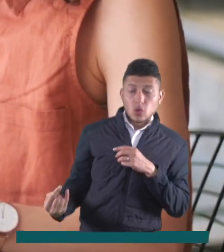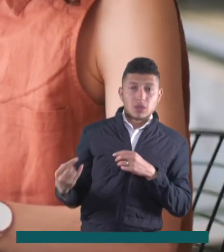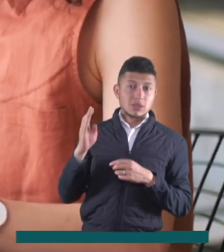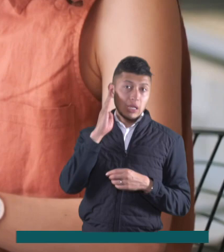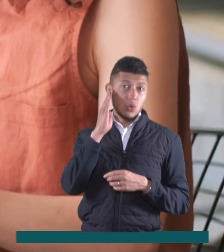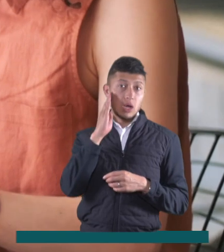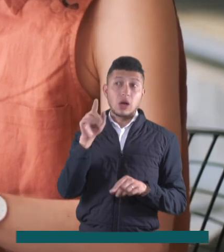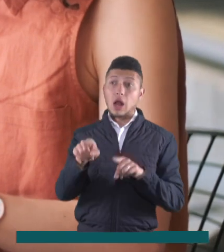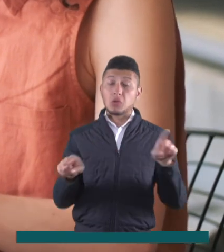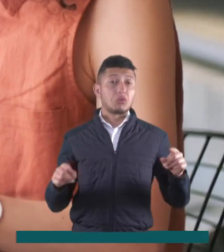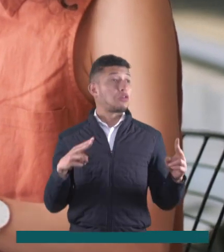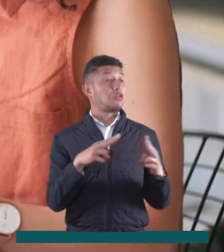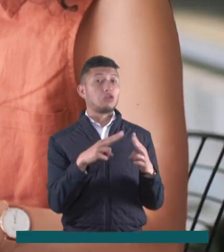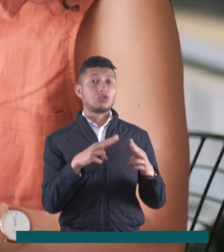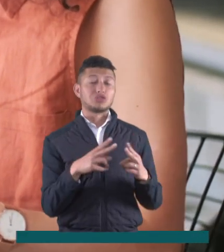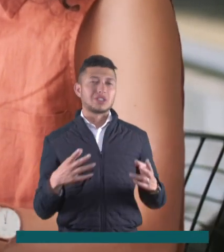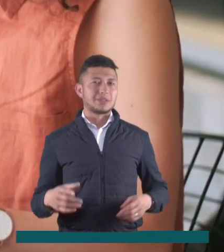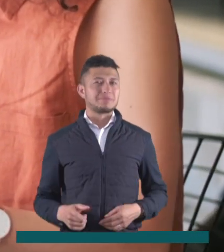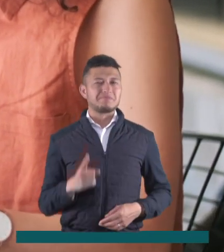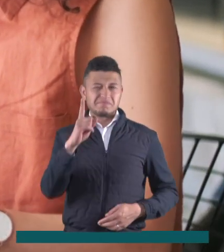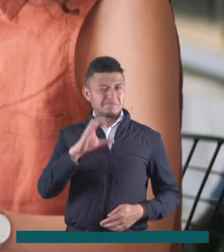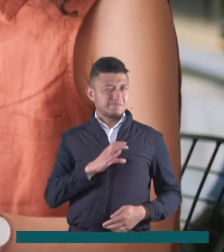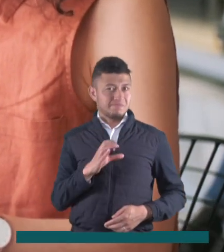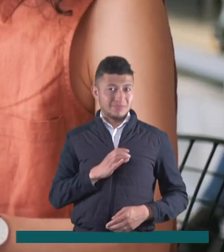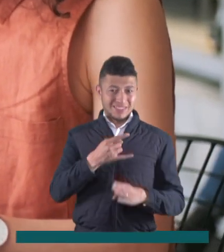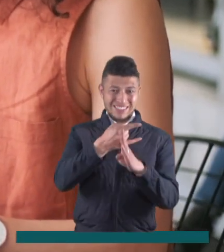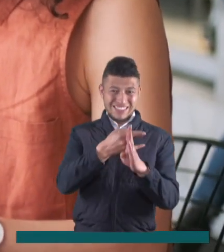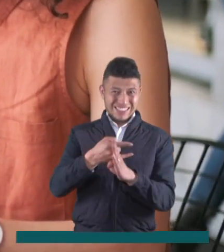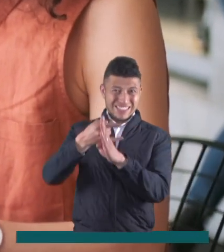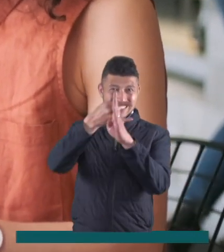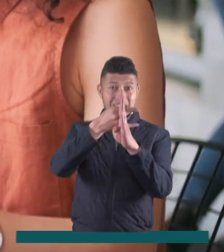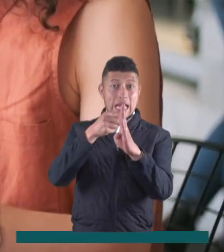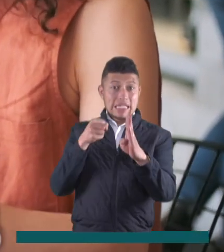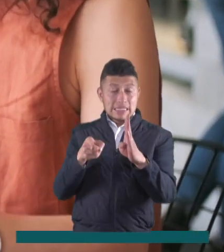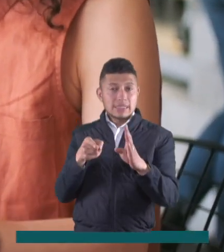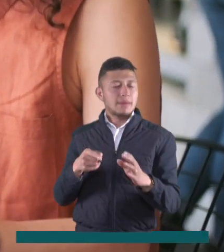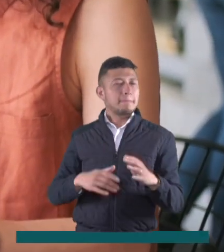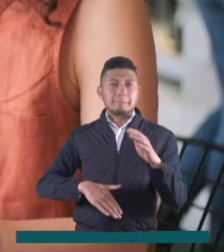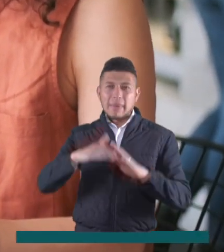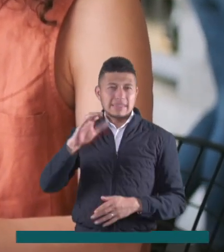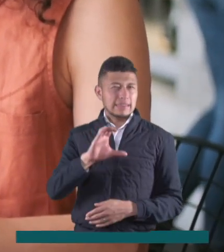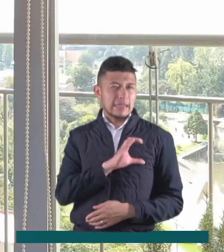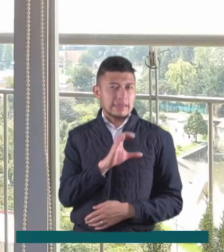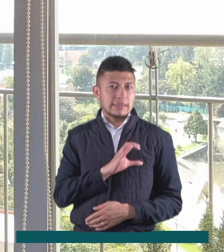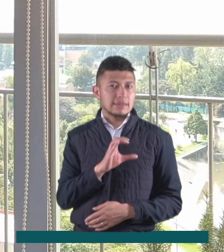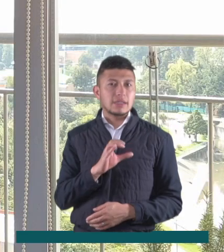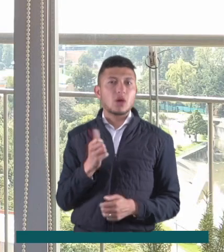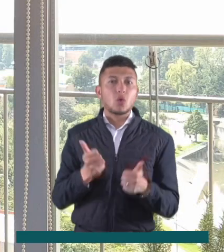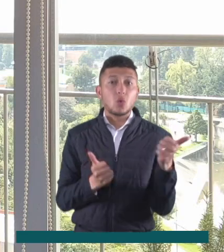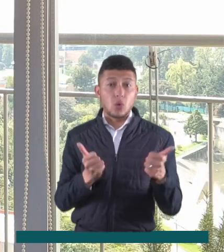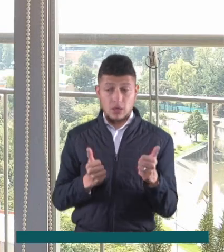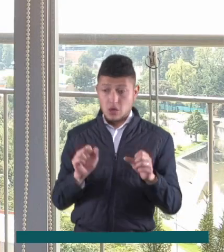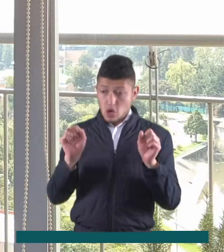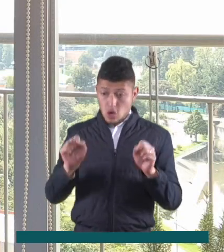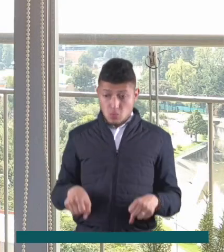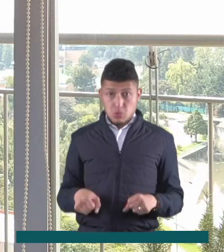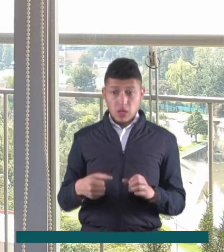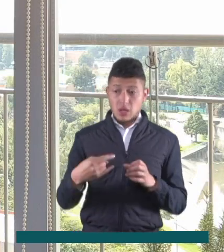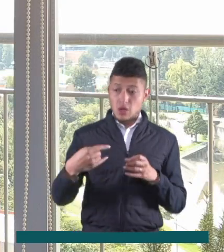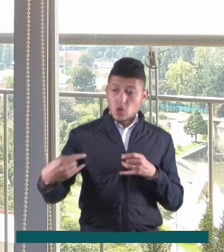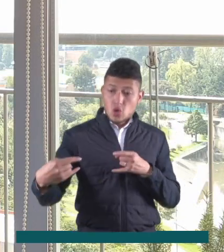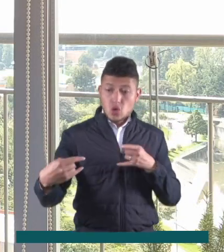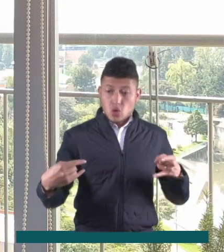un misterio. La principal característica del estándar Bluetooth es que permite que los dispositivos se conecten